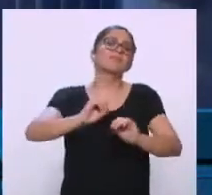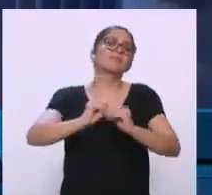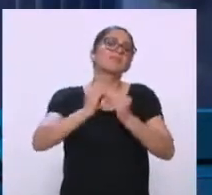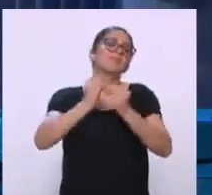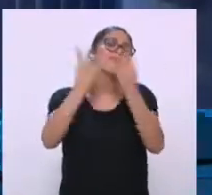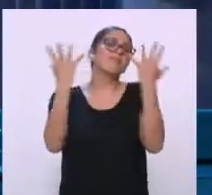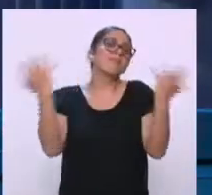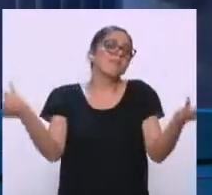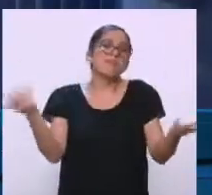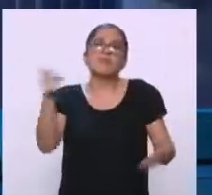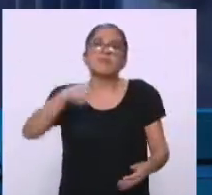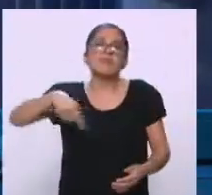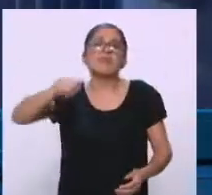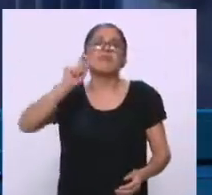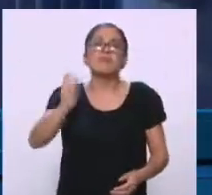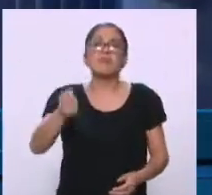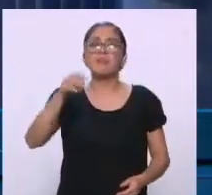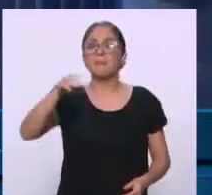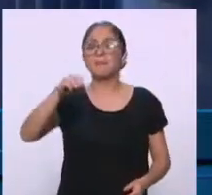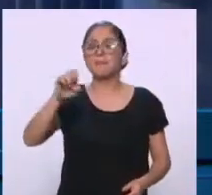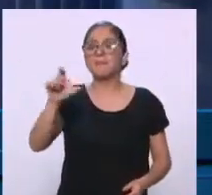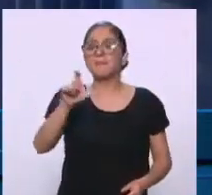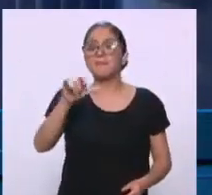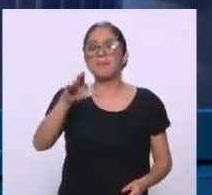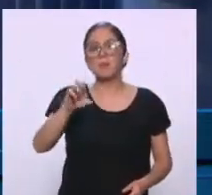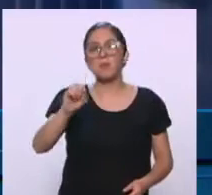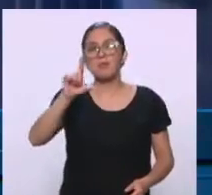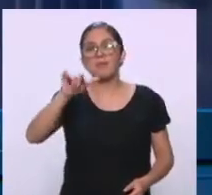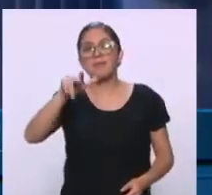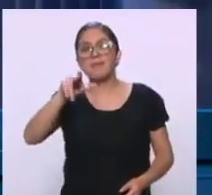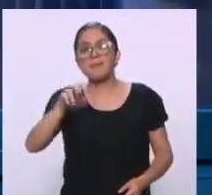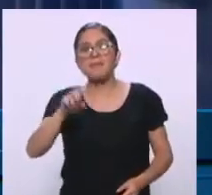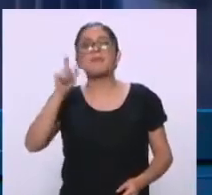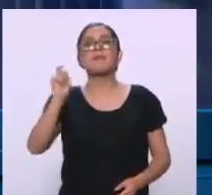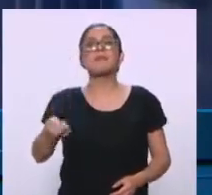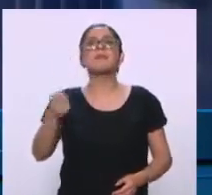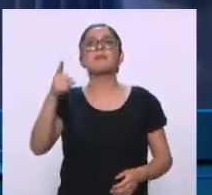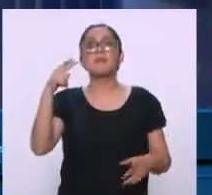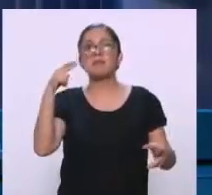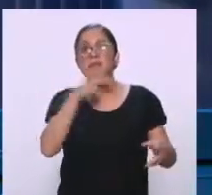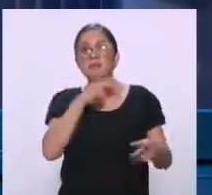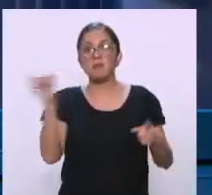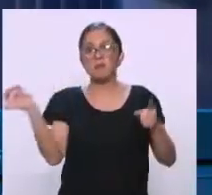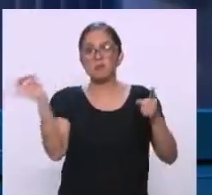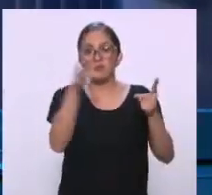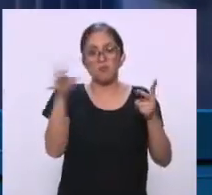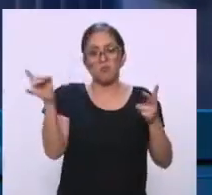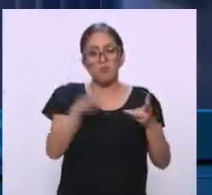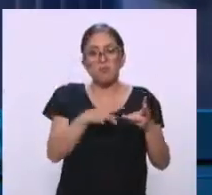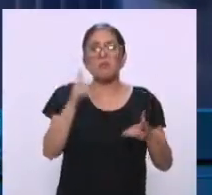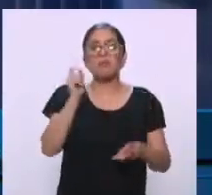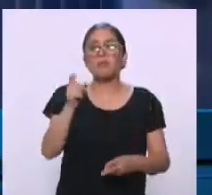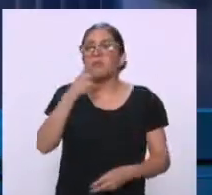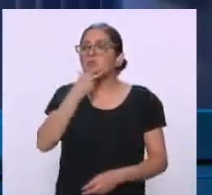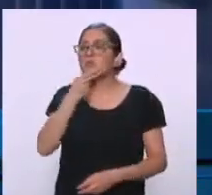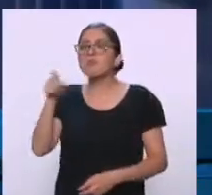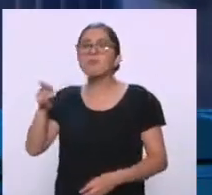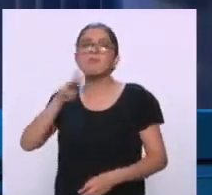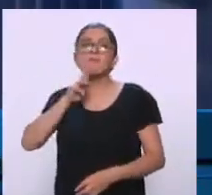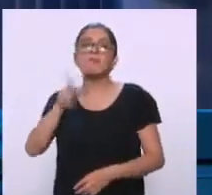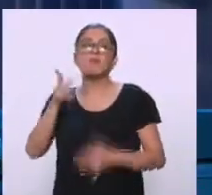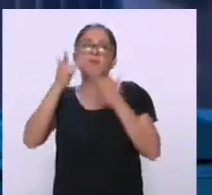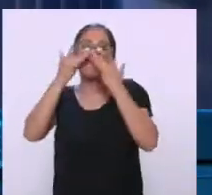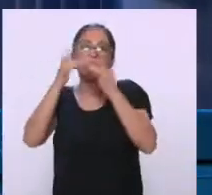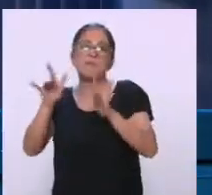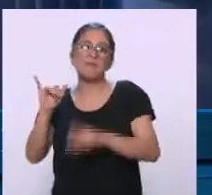México Libre, hacer esta automatización de Ackerman renuncia, pero lo que sí me parece